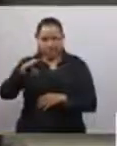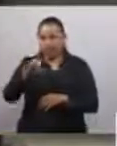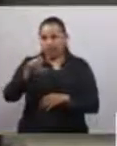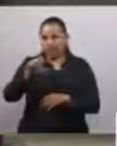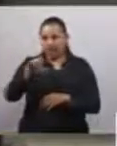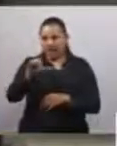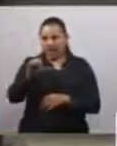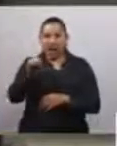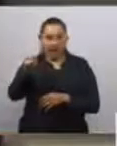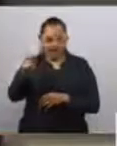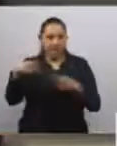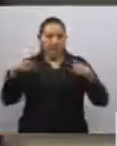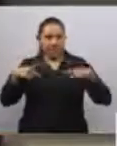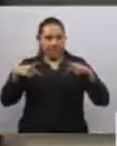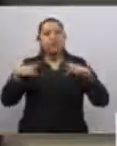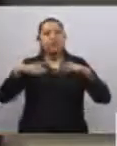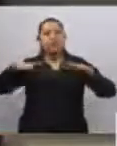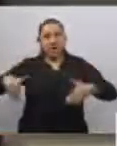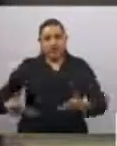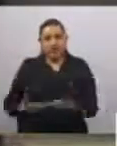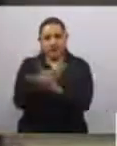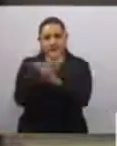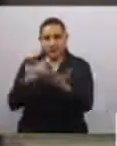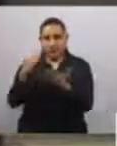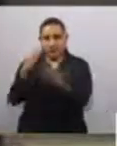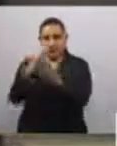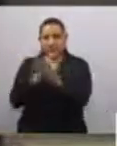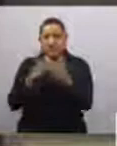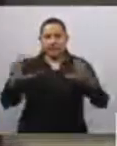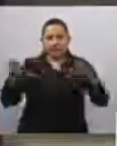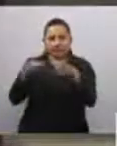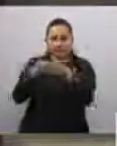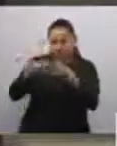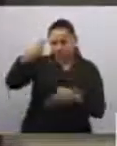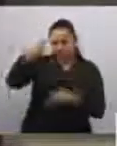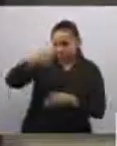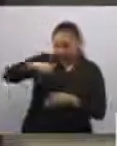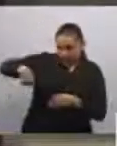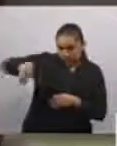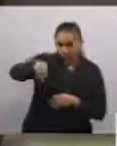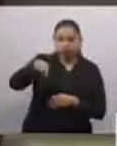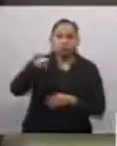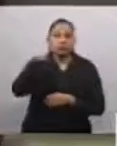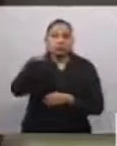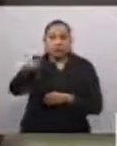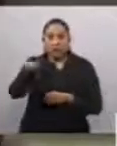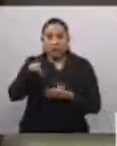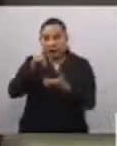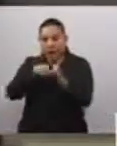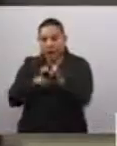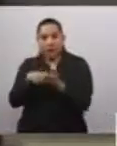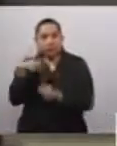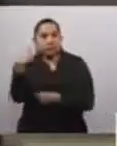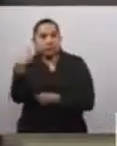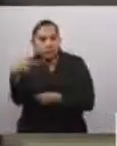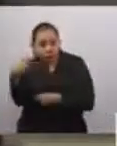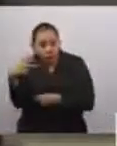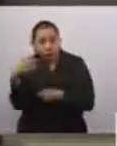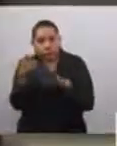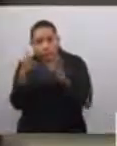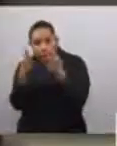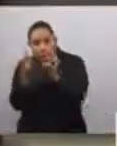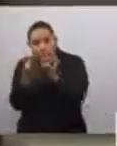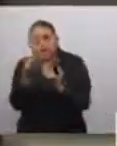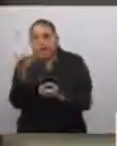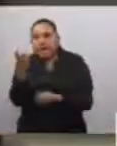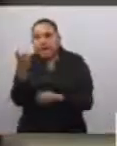nacido en esa ciudad, y con ello rescatar el pasado inmediato y pintar a Michoacán como cuna de